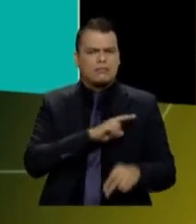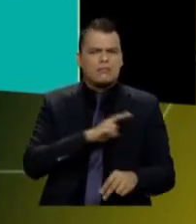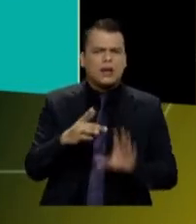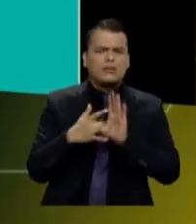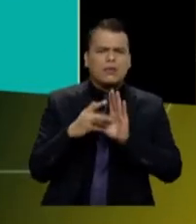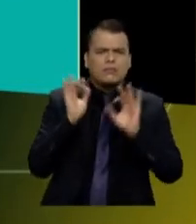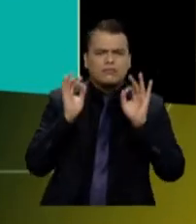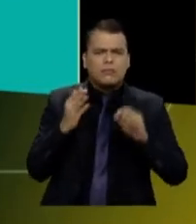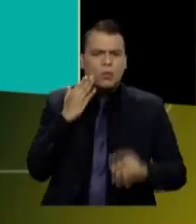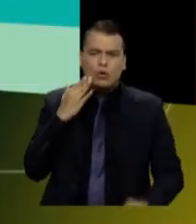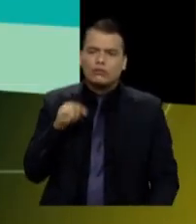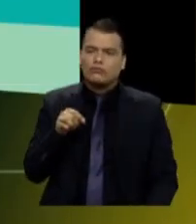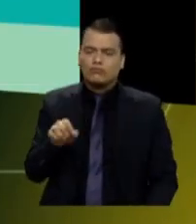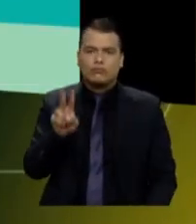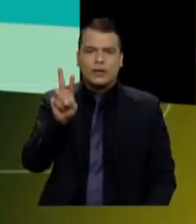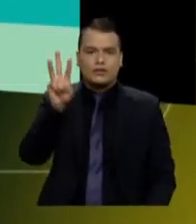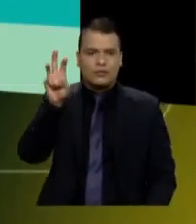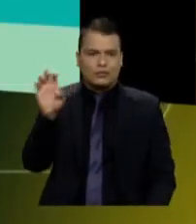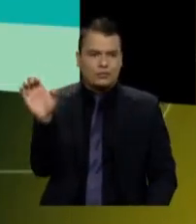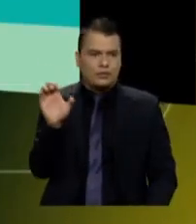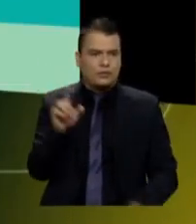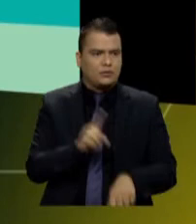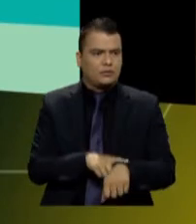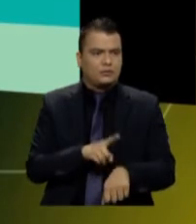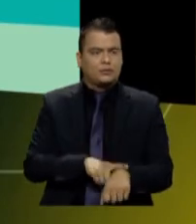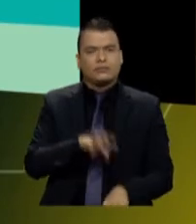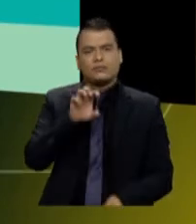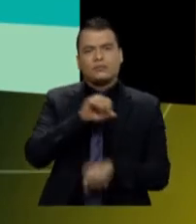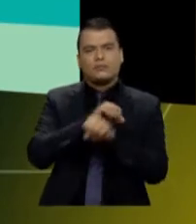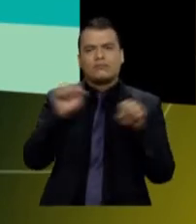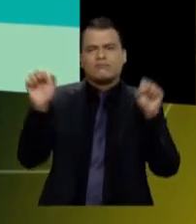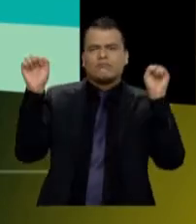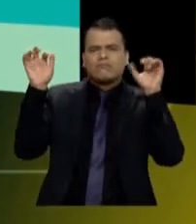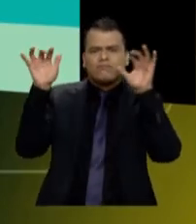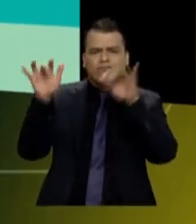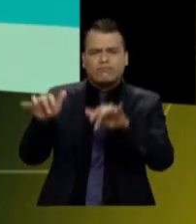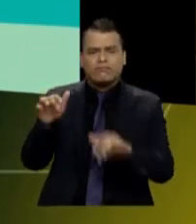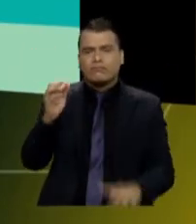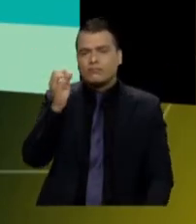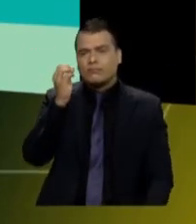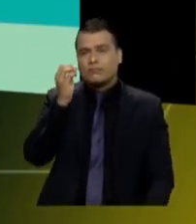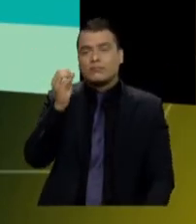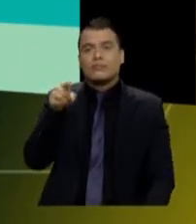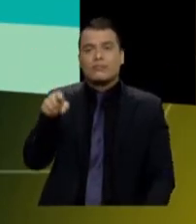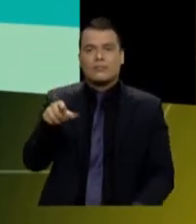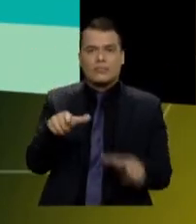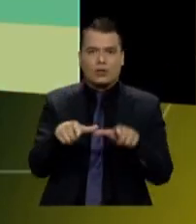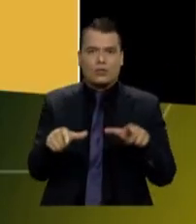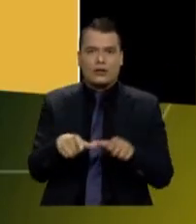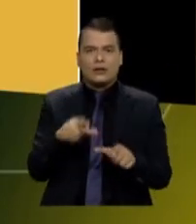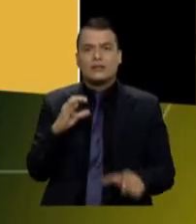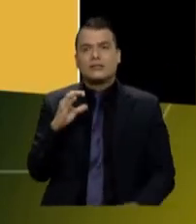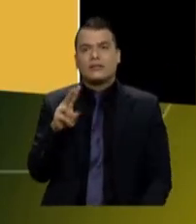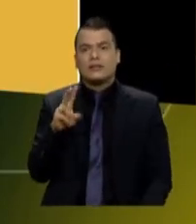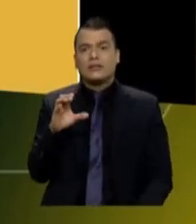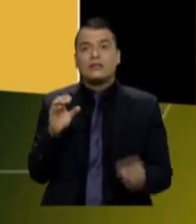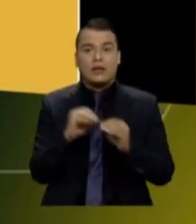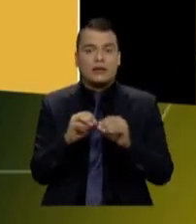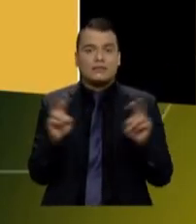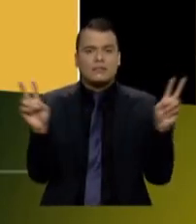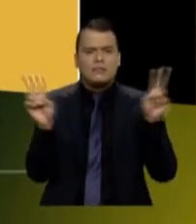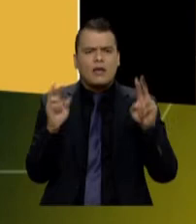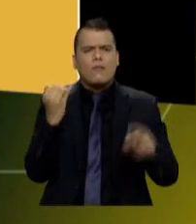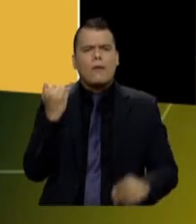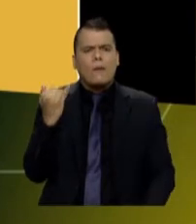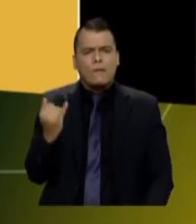28 de enero. Los esperamos desde las 9 de la mañana por Facebook Live. A través de CBC Ambiental,